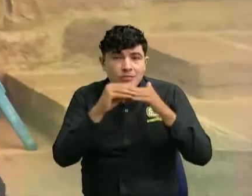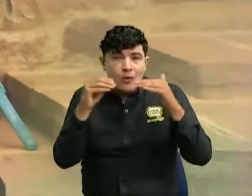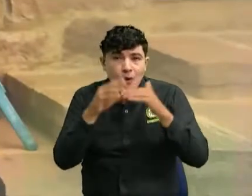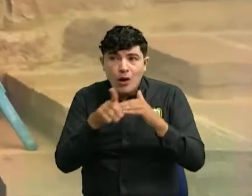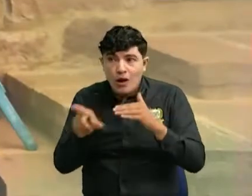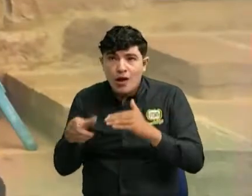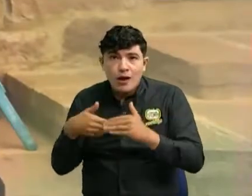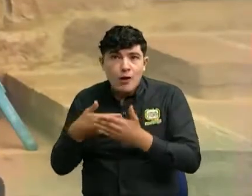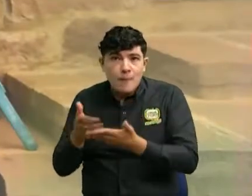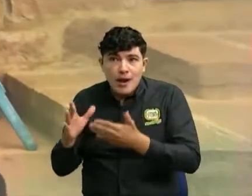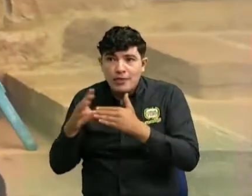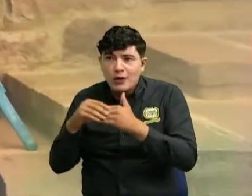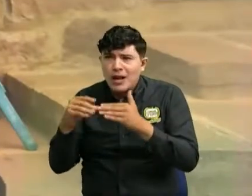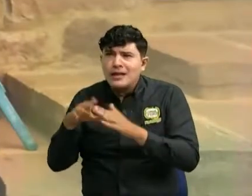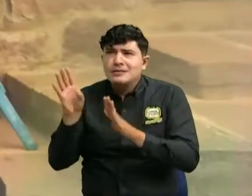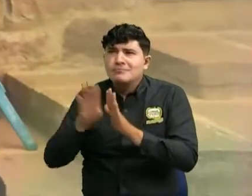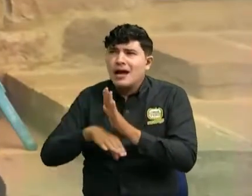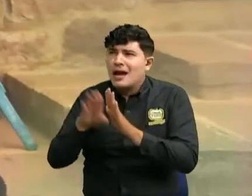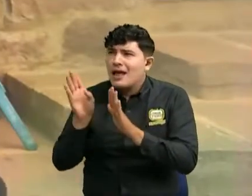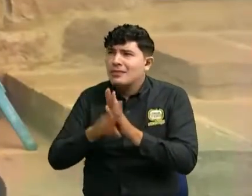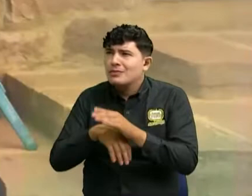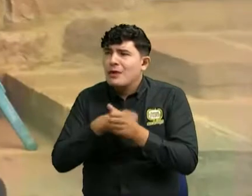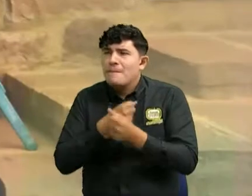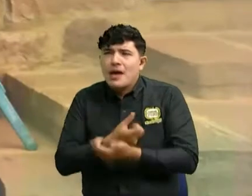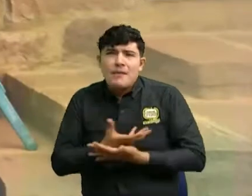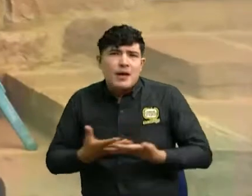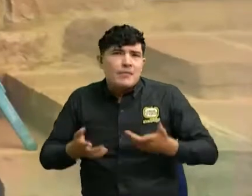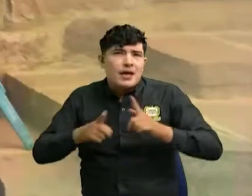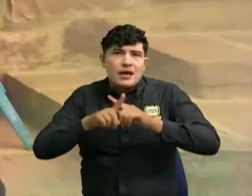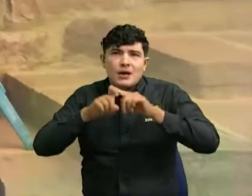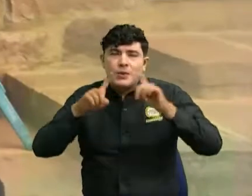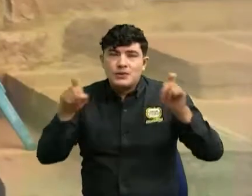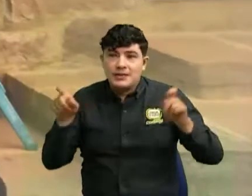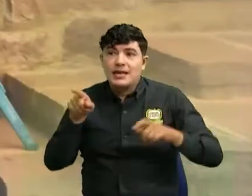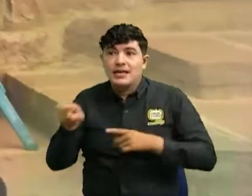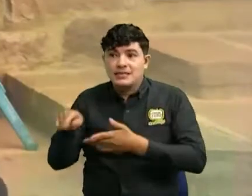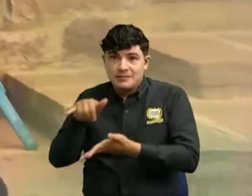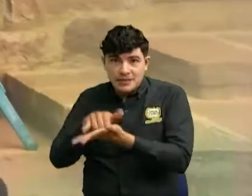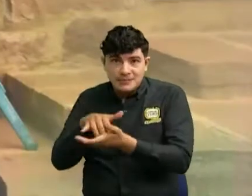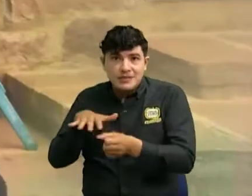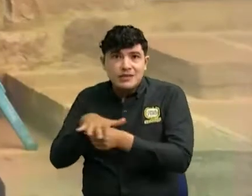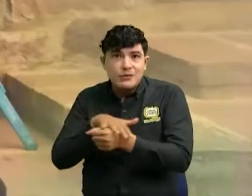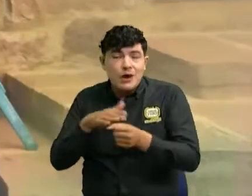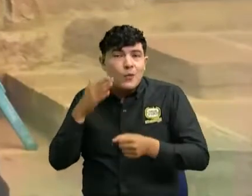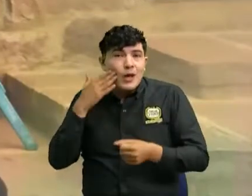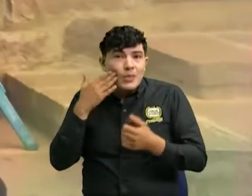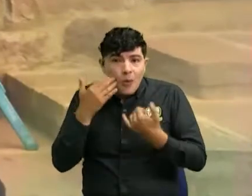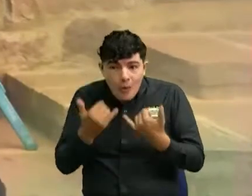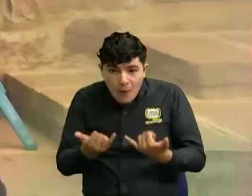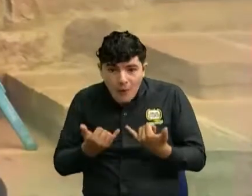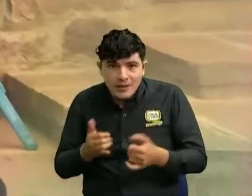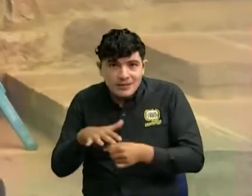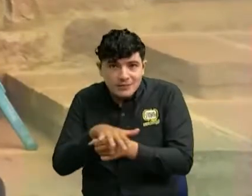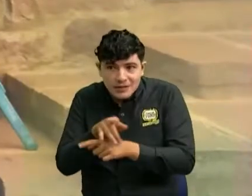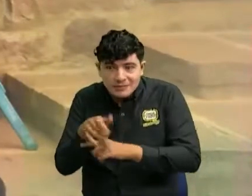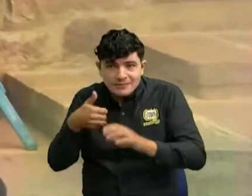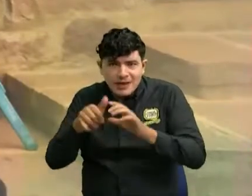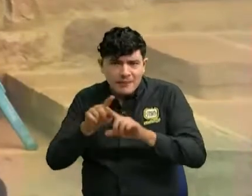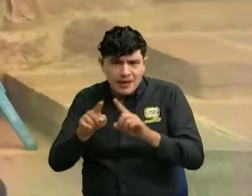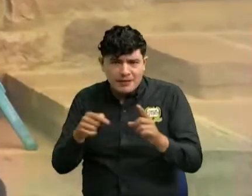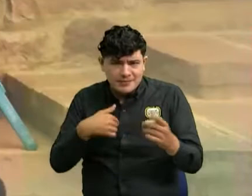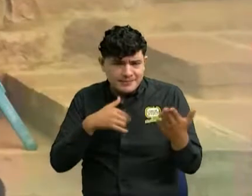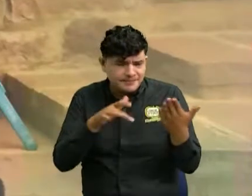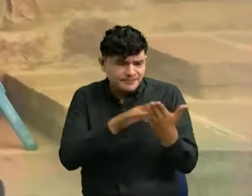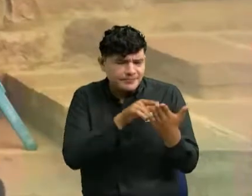baratísimos. En fin, esto me ocurrió hoy. Afortunadamente mi contacto